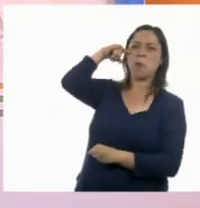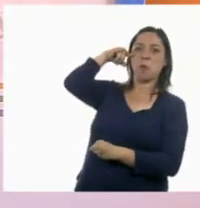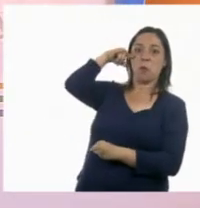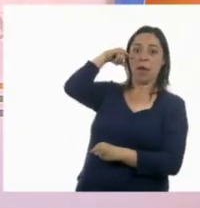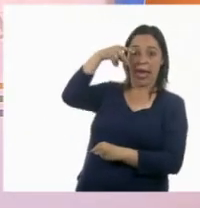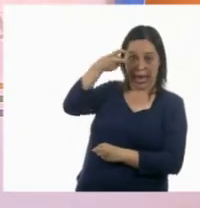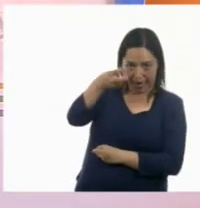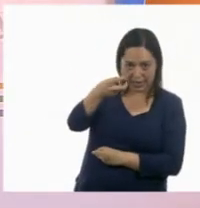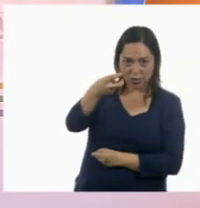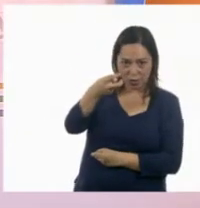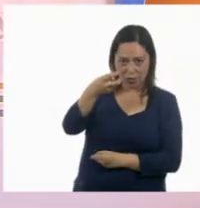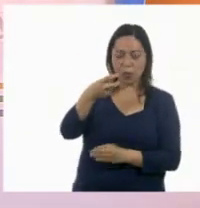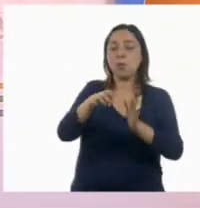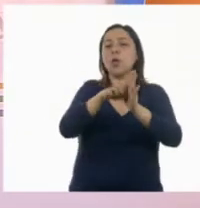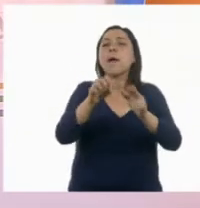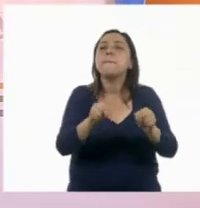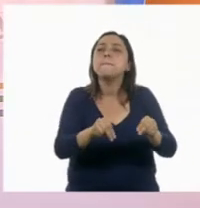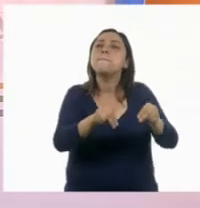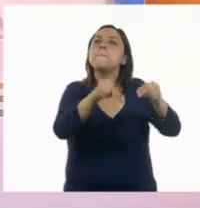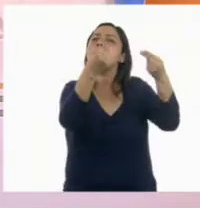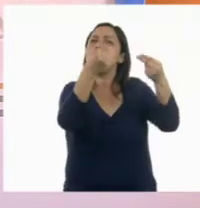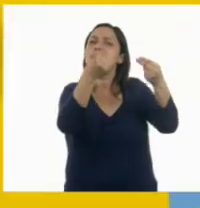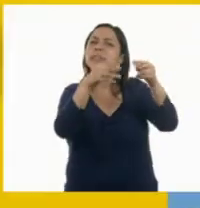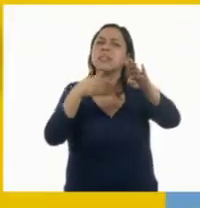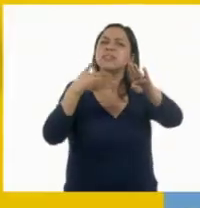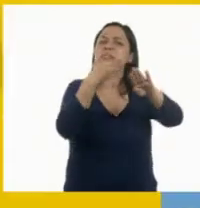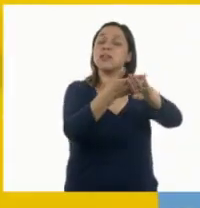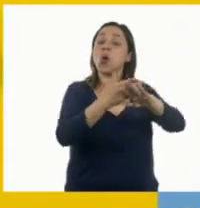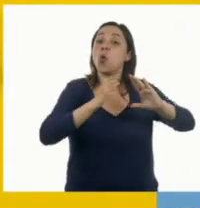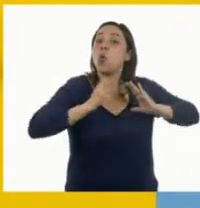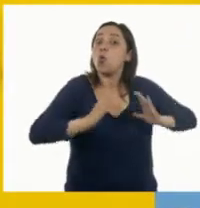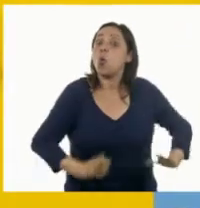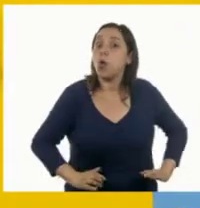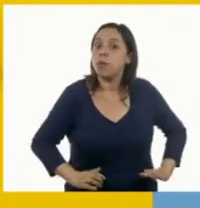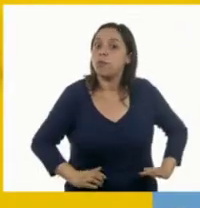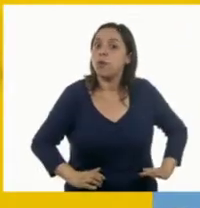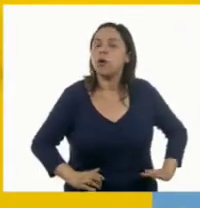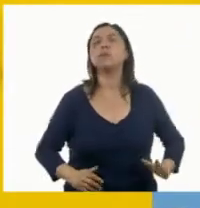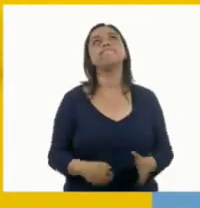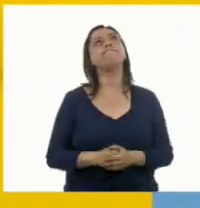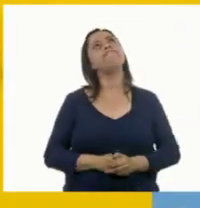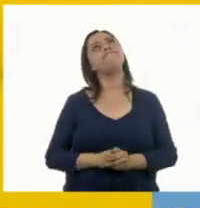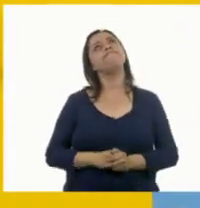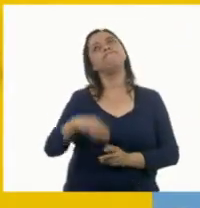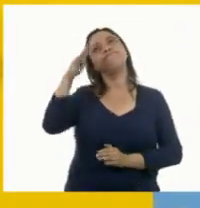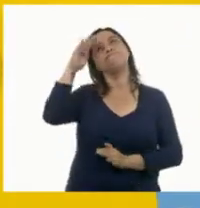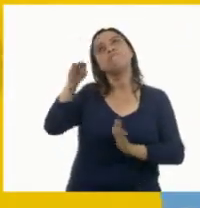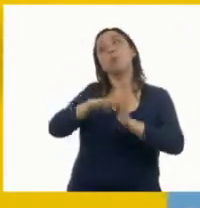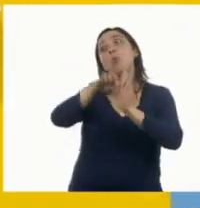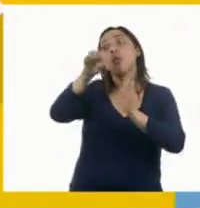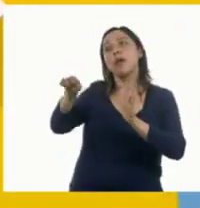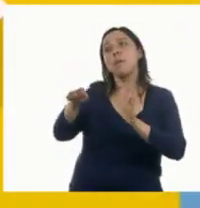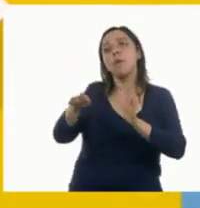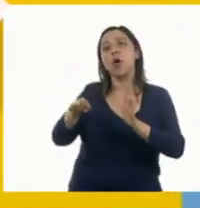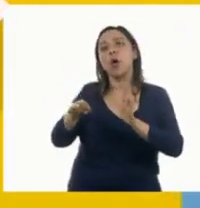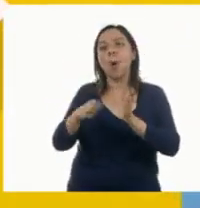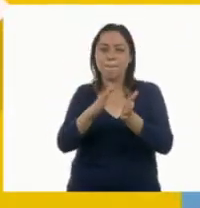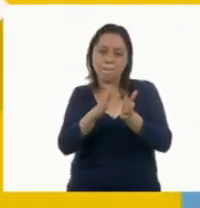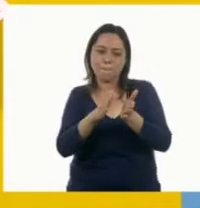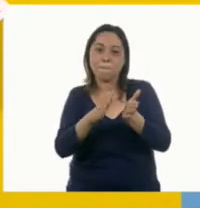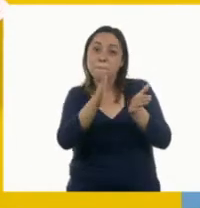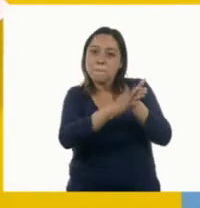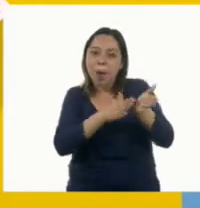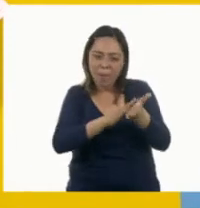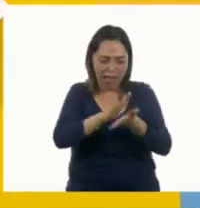bromas que lastimen físicamente? Pues como cuando, por ejemplo, le aventamos bolitas de papel a alguien